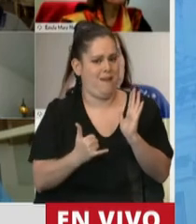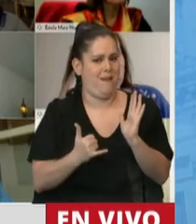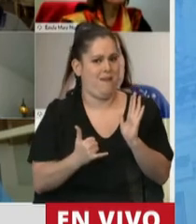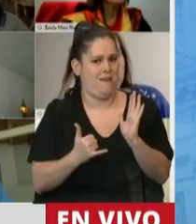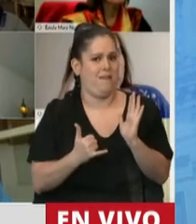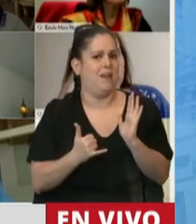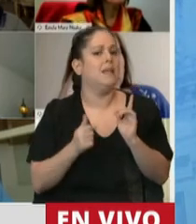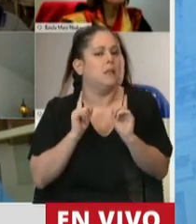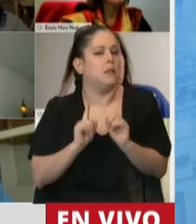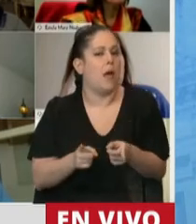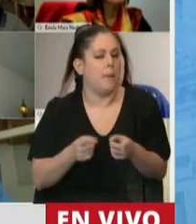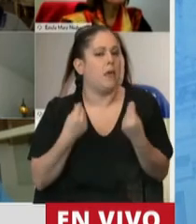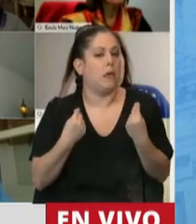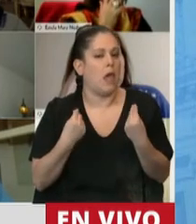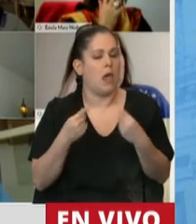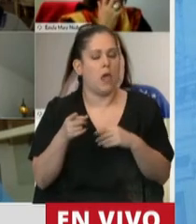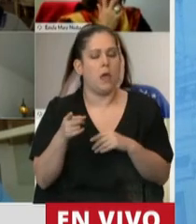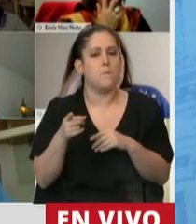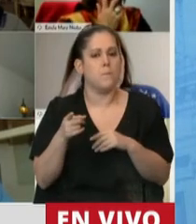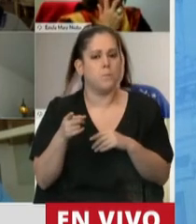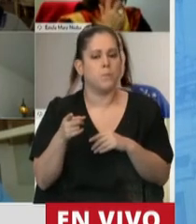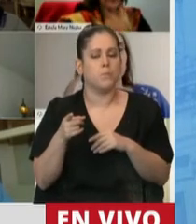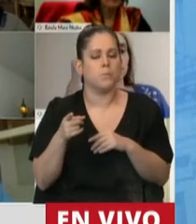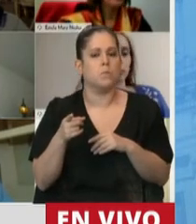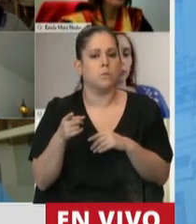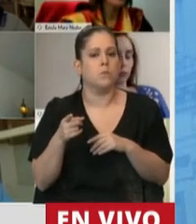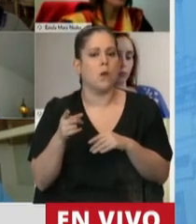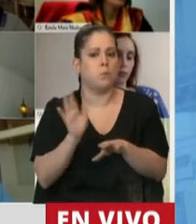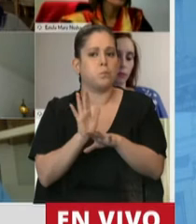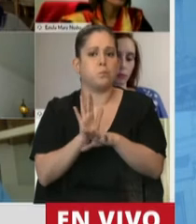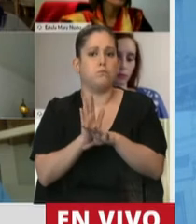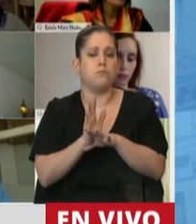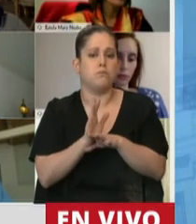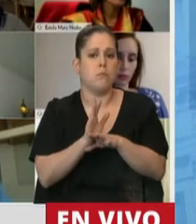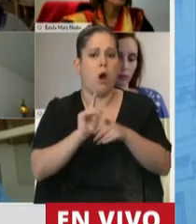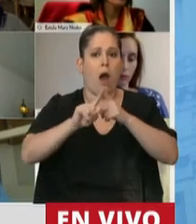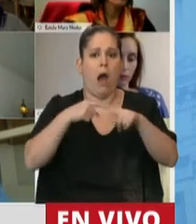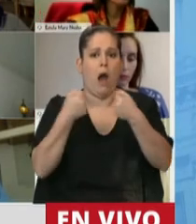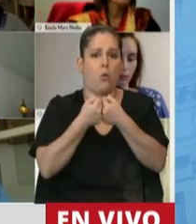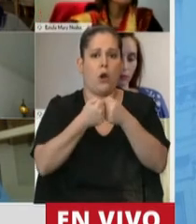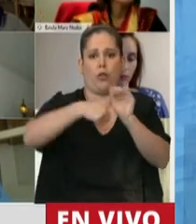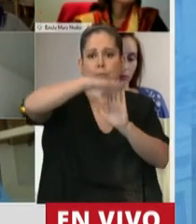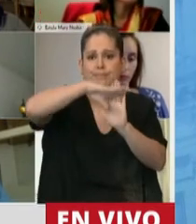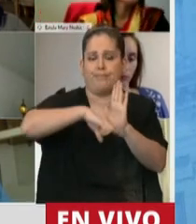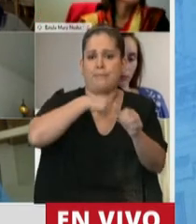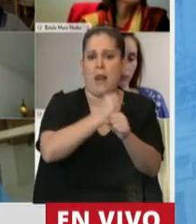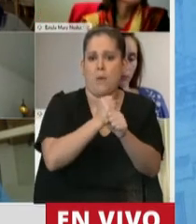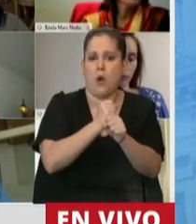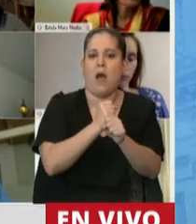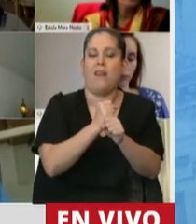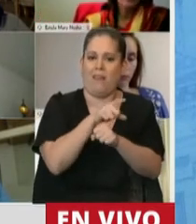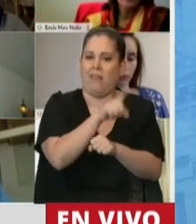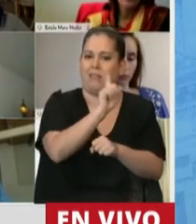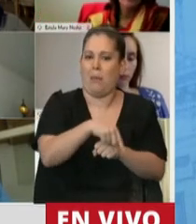tipificado que la confianza que en las relaciones laborales hay que tener en la negociación colectiva